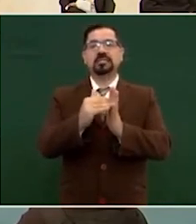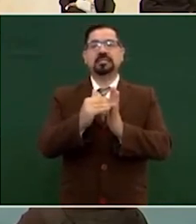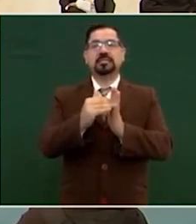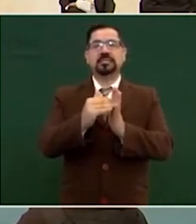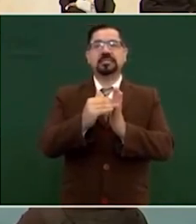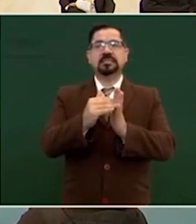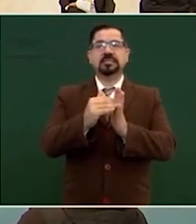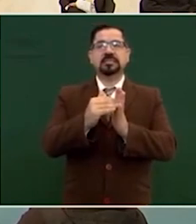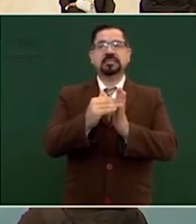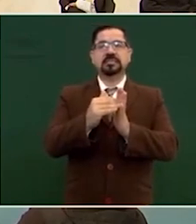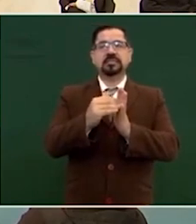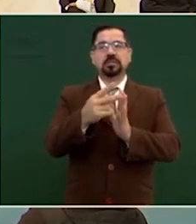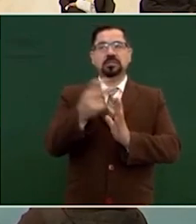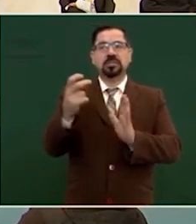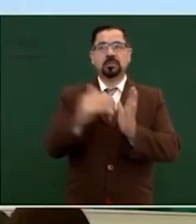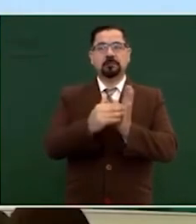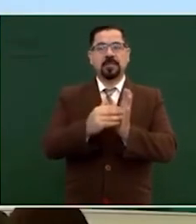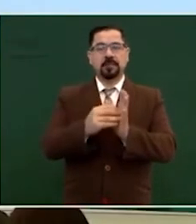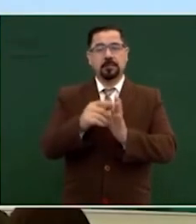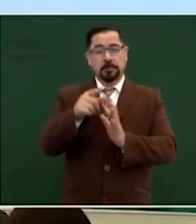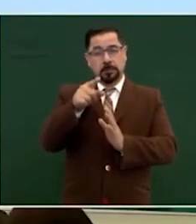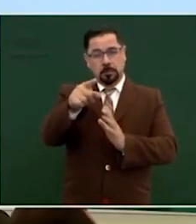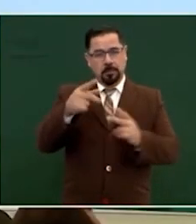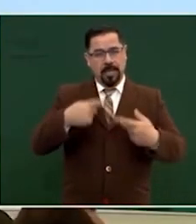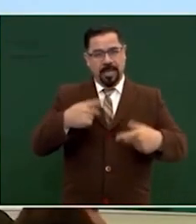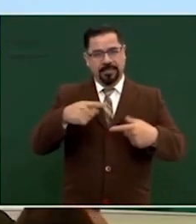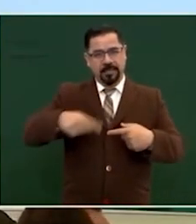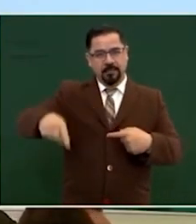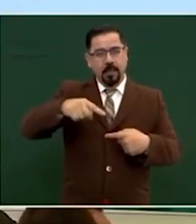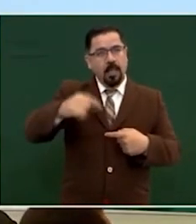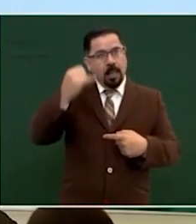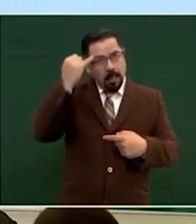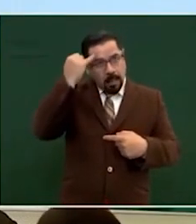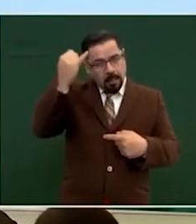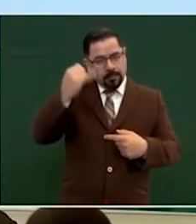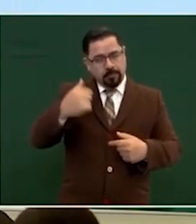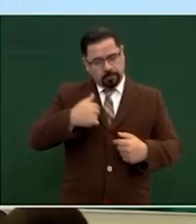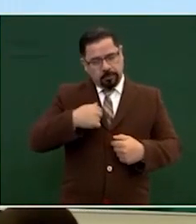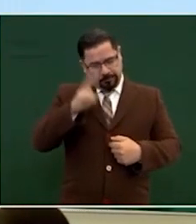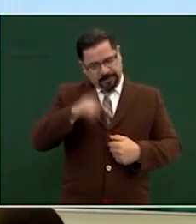pero para que la gente tenga una idea que me da hasta pena